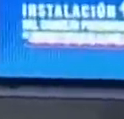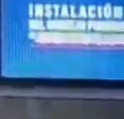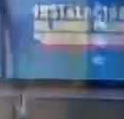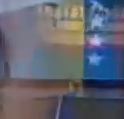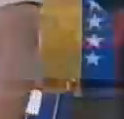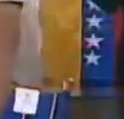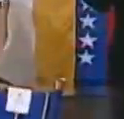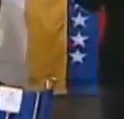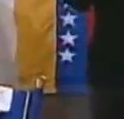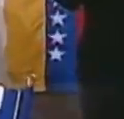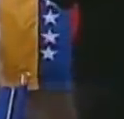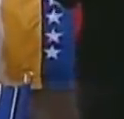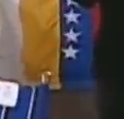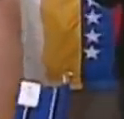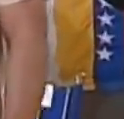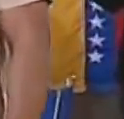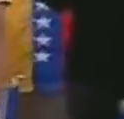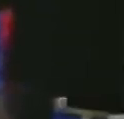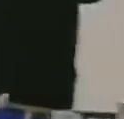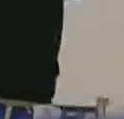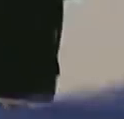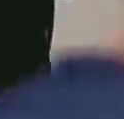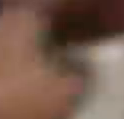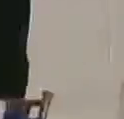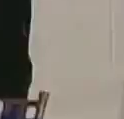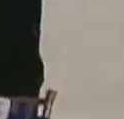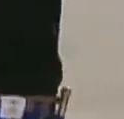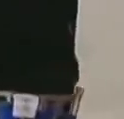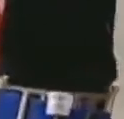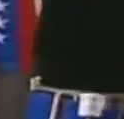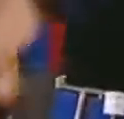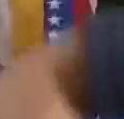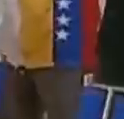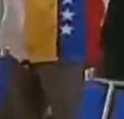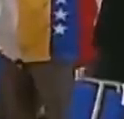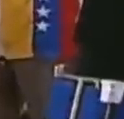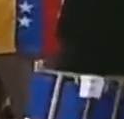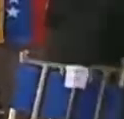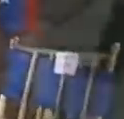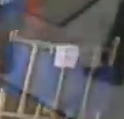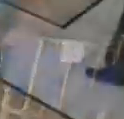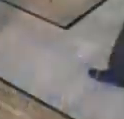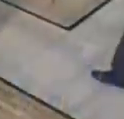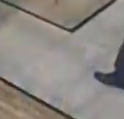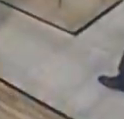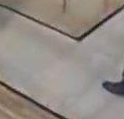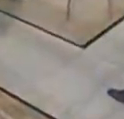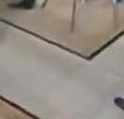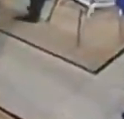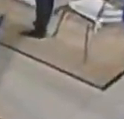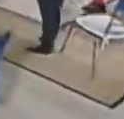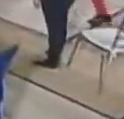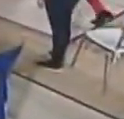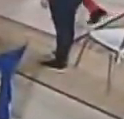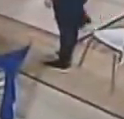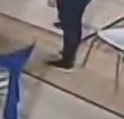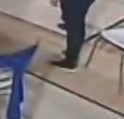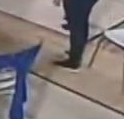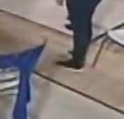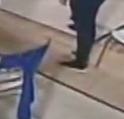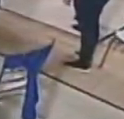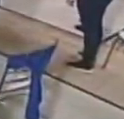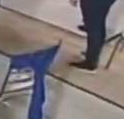de la burguesía así ha llamado el presidente de la república Nicolás Maduro a este nuevo ejercicio de